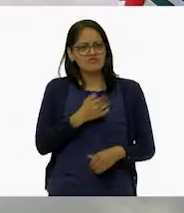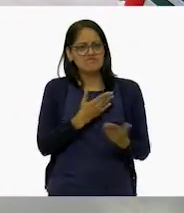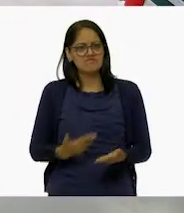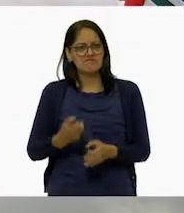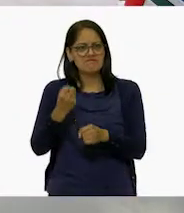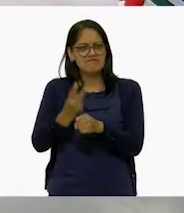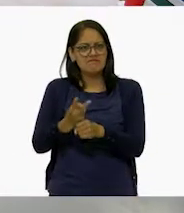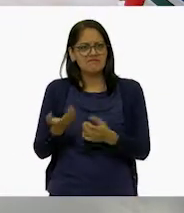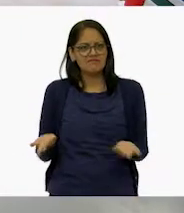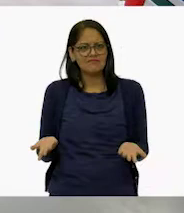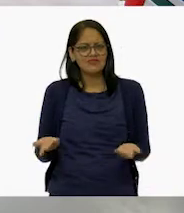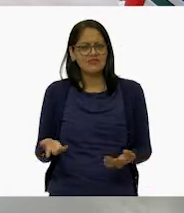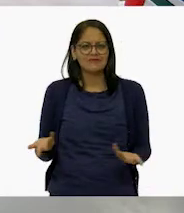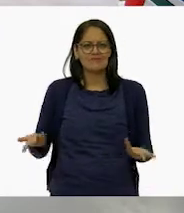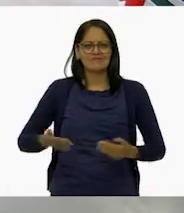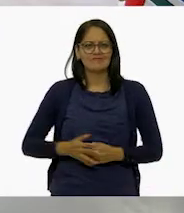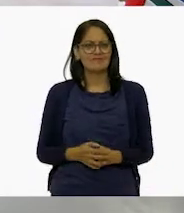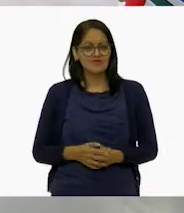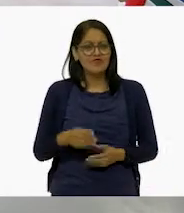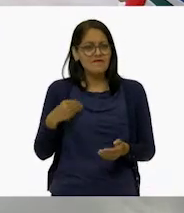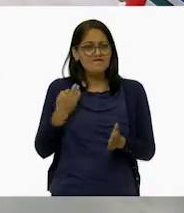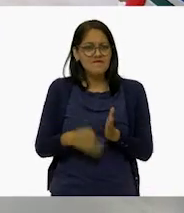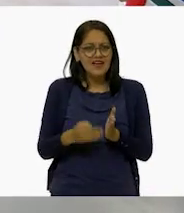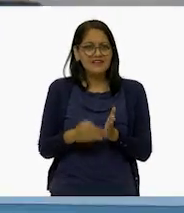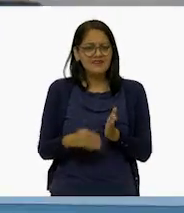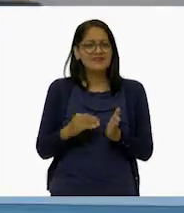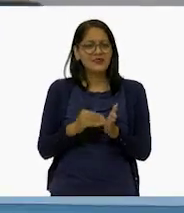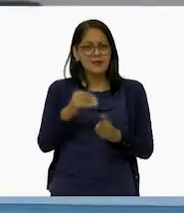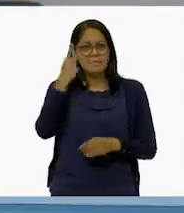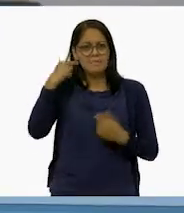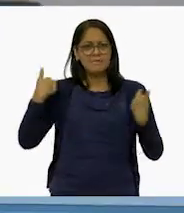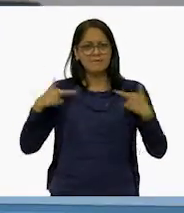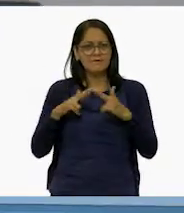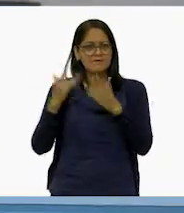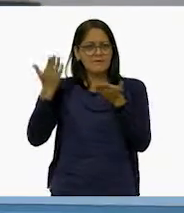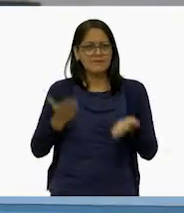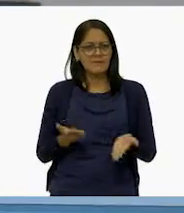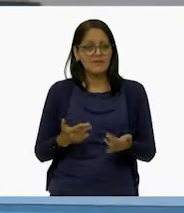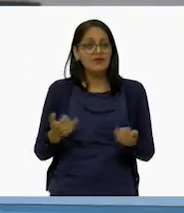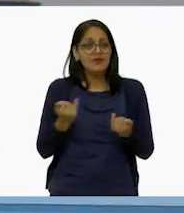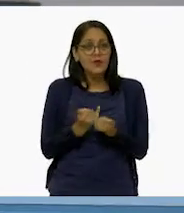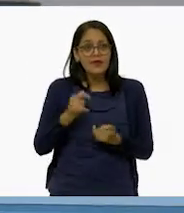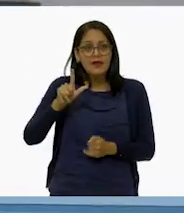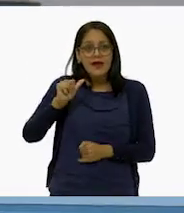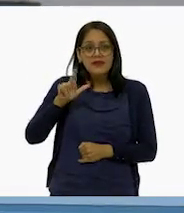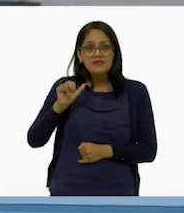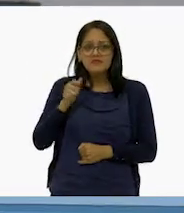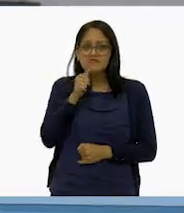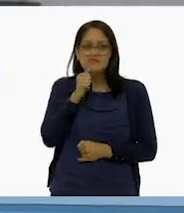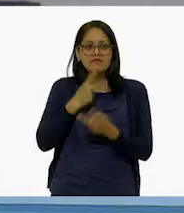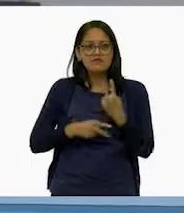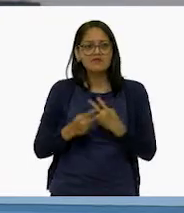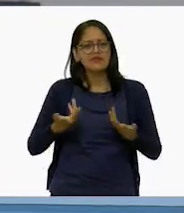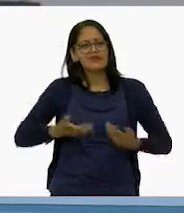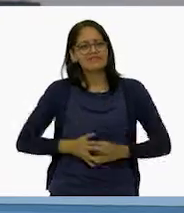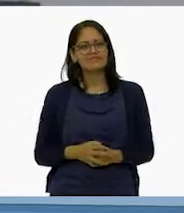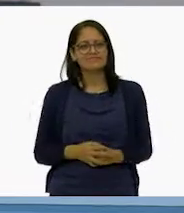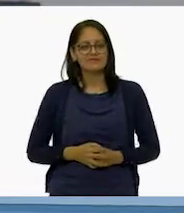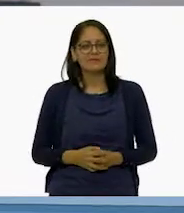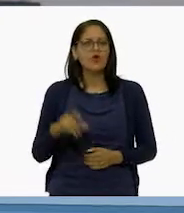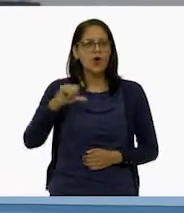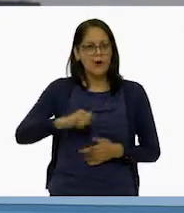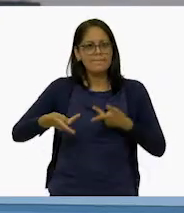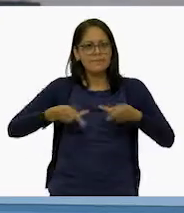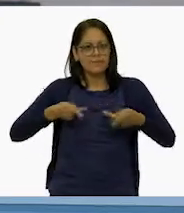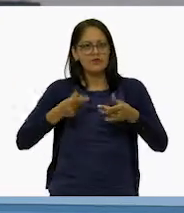temprano! ¡Uy! Todavía falta un buen rato para que lleguen la maestra y Larissa. Hoy vamos a empezar a